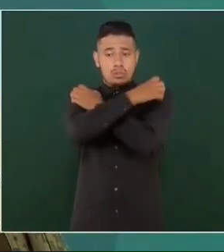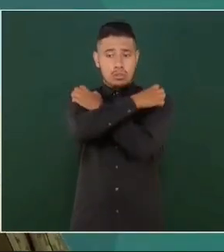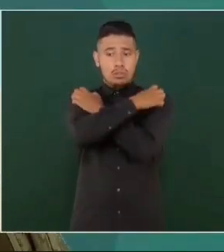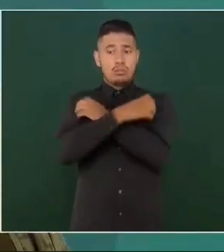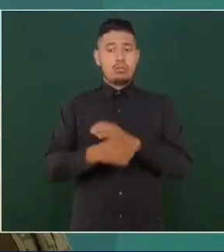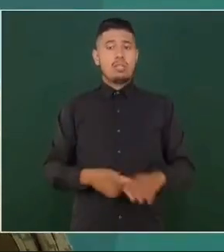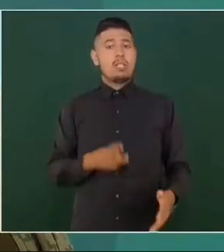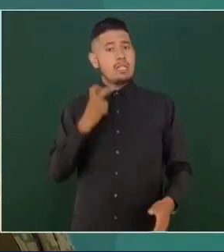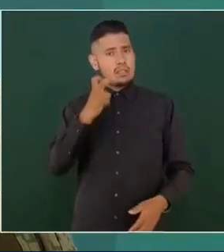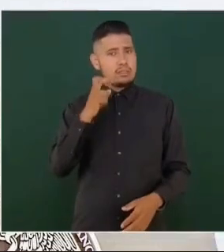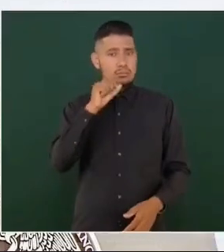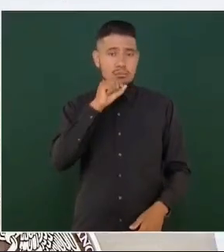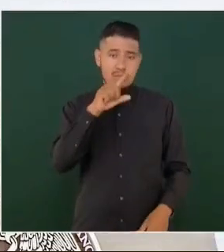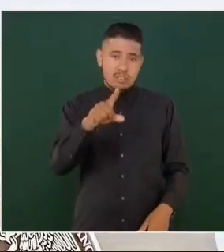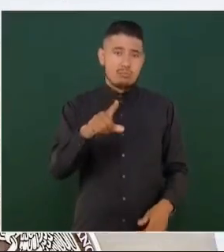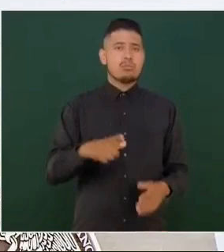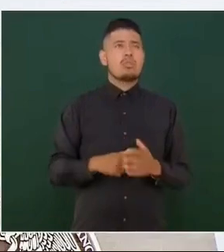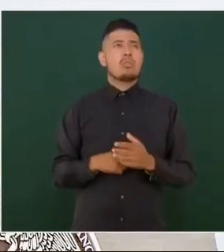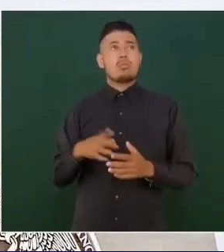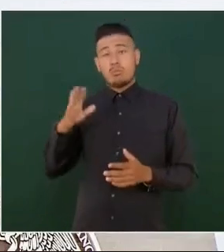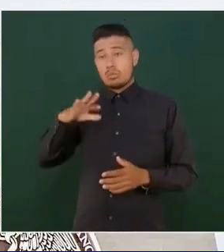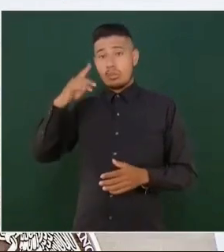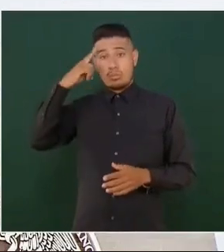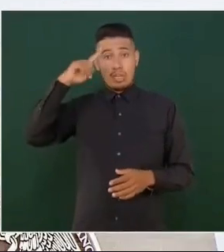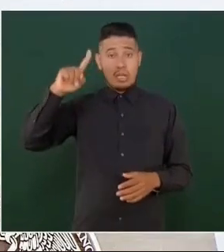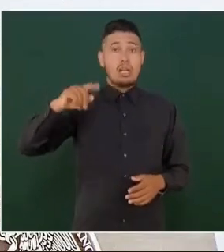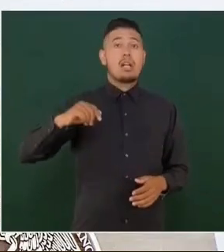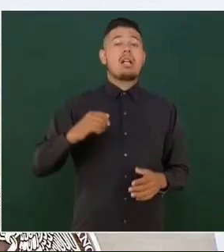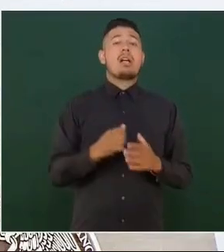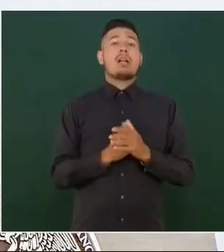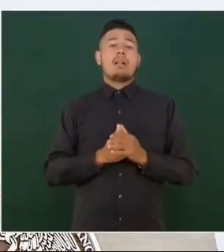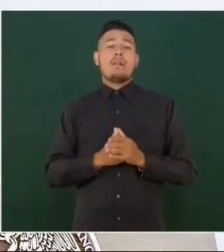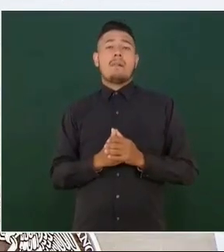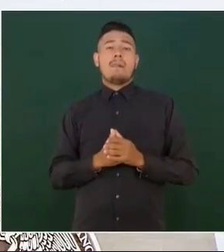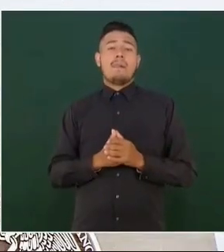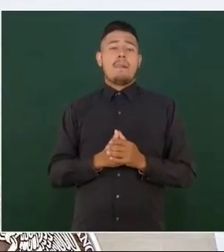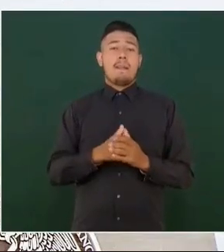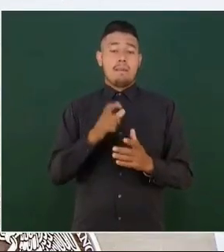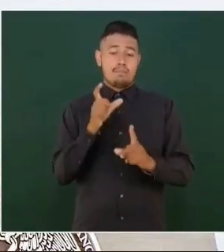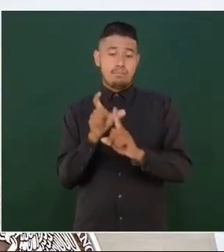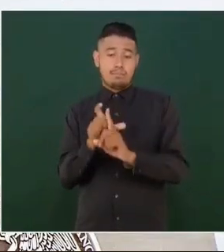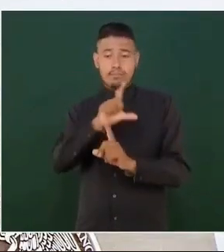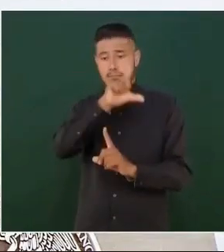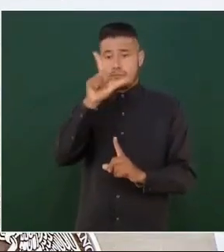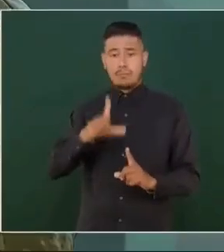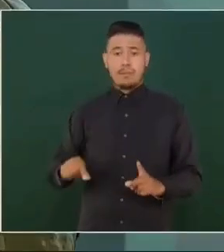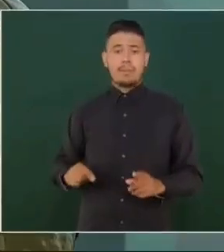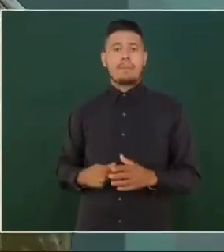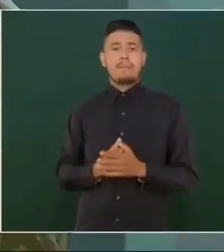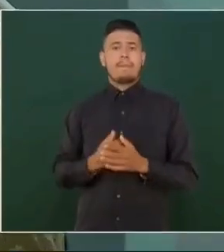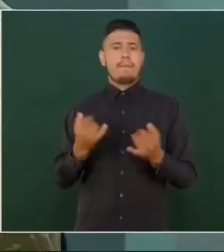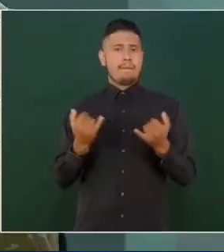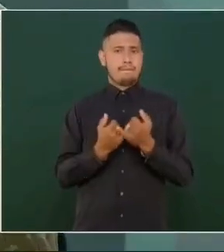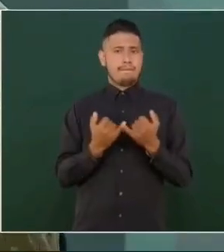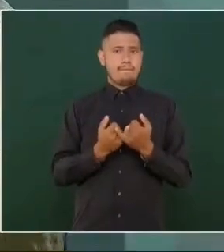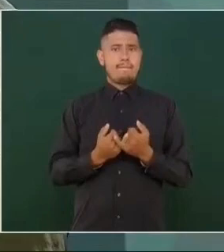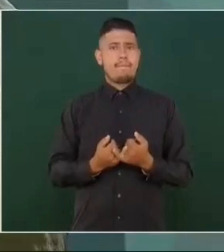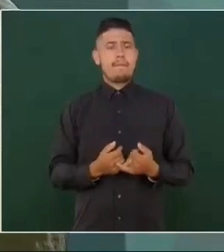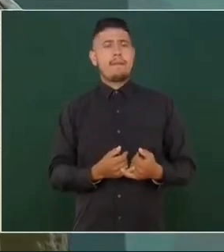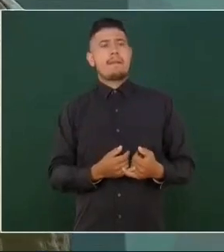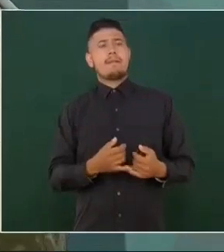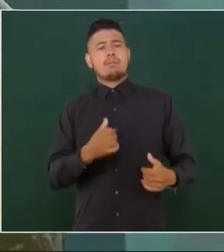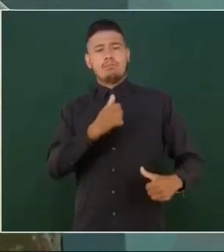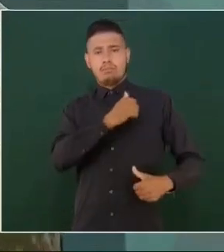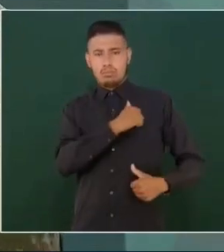y eso es lo mismo que se busca para la Guardia, esa misma manera de ser de nuestras Fuerzas